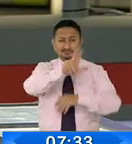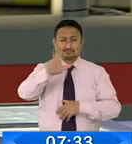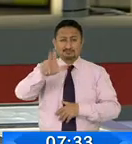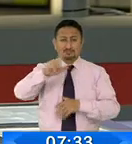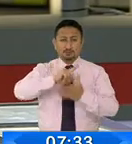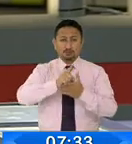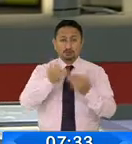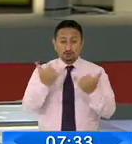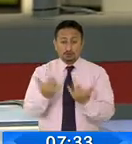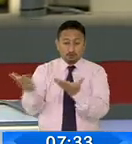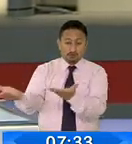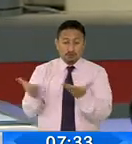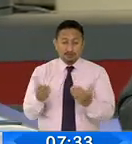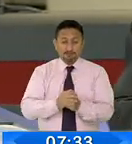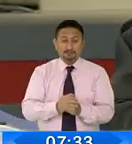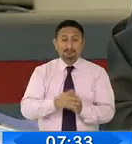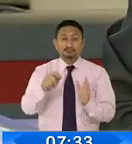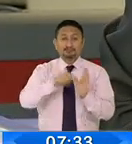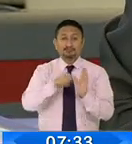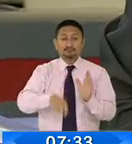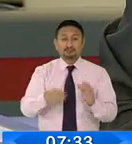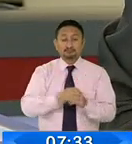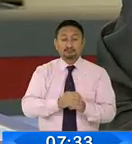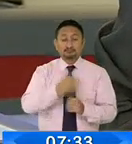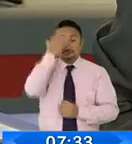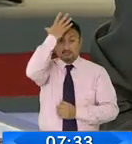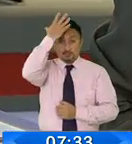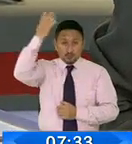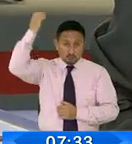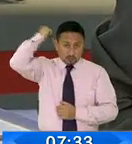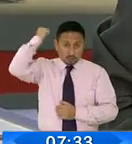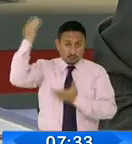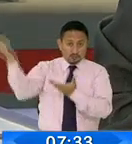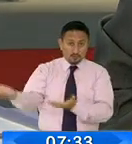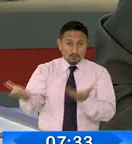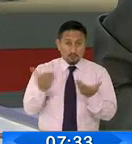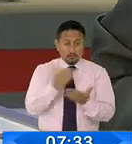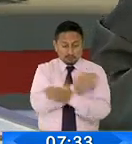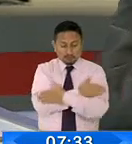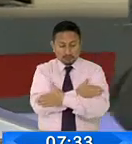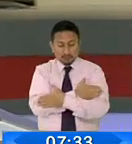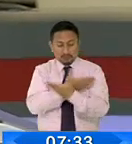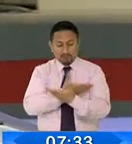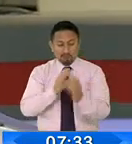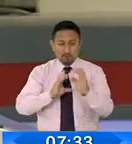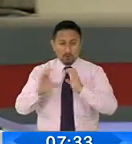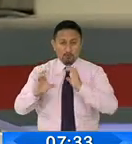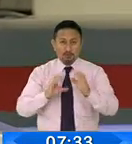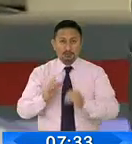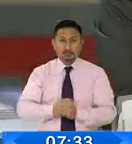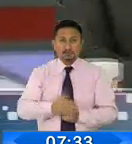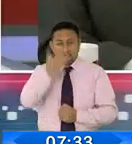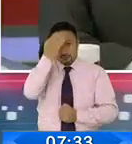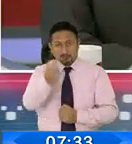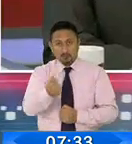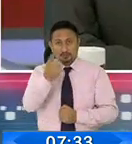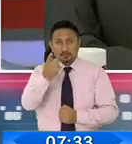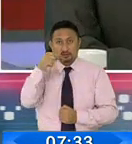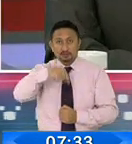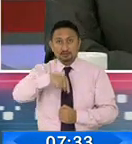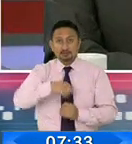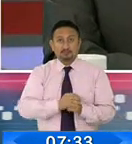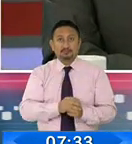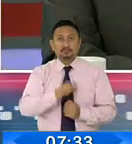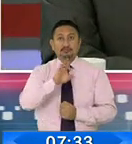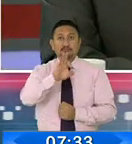Es tiempo de recibir al doctor Yacu Pérez, vamos a dar la bienvenida, vamos a conversar con él. Doctor Pérez, buenos días, desde la matriz de